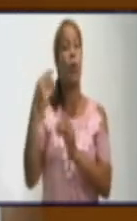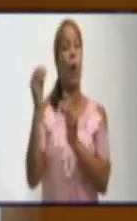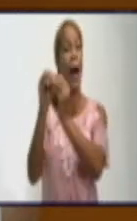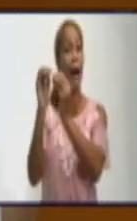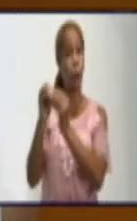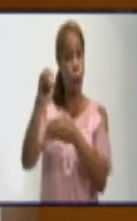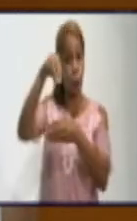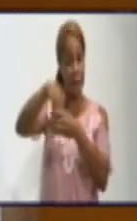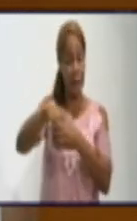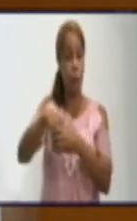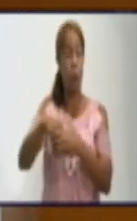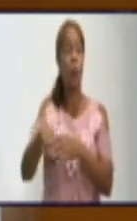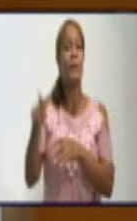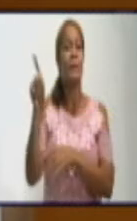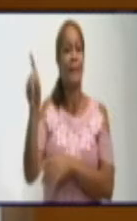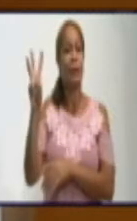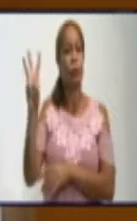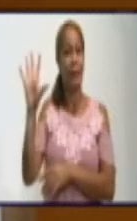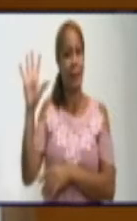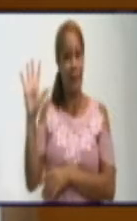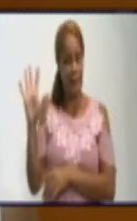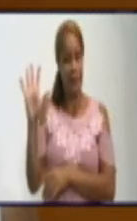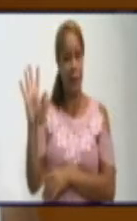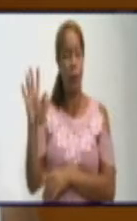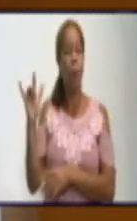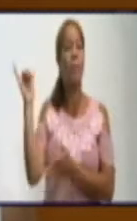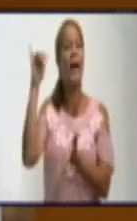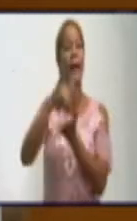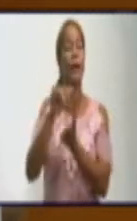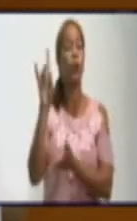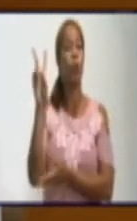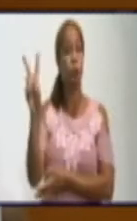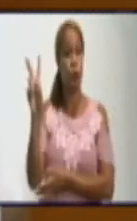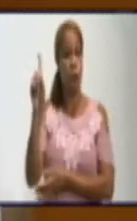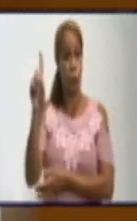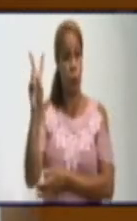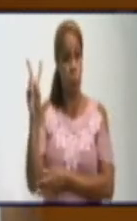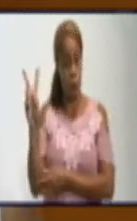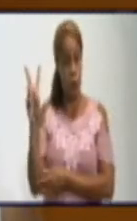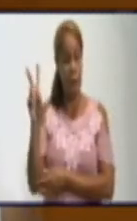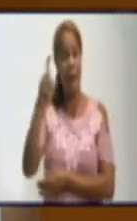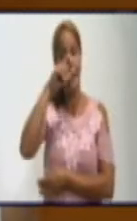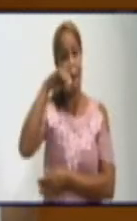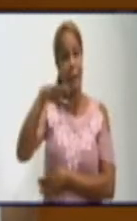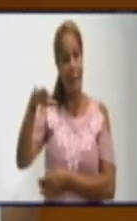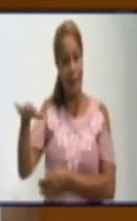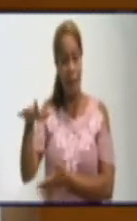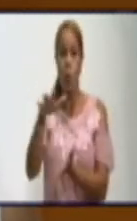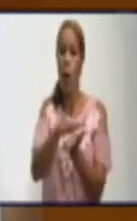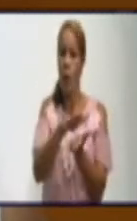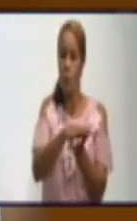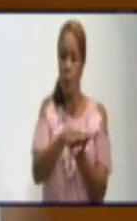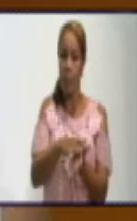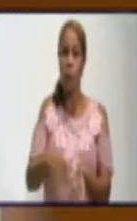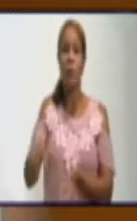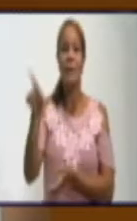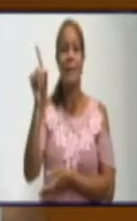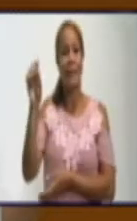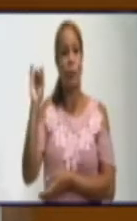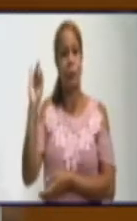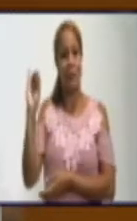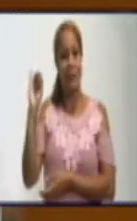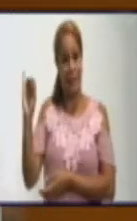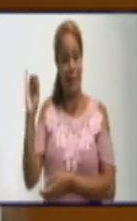.935, viajeros 212, y en la edad pediátrica acumulamos ya 567.